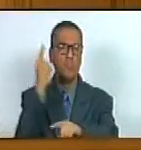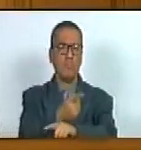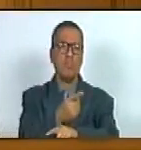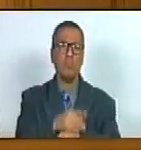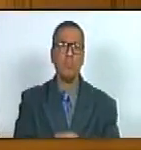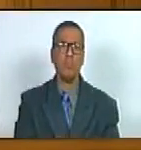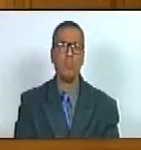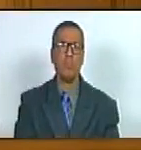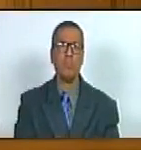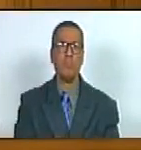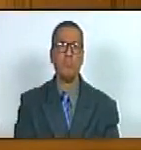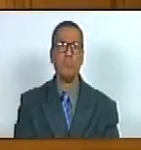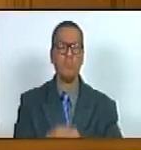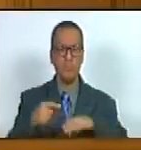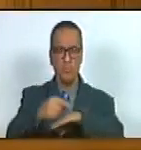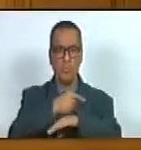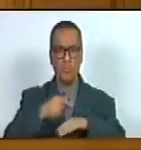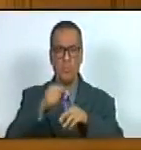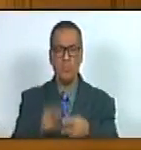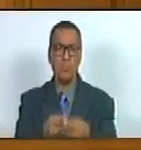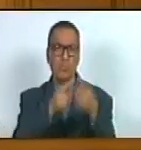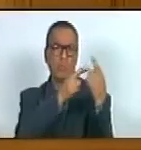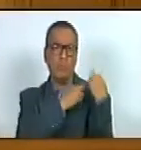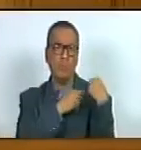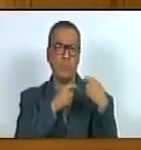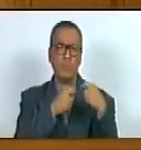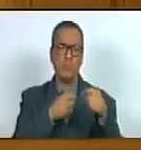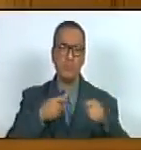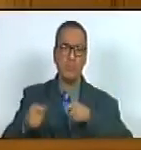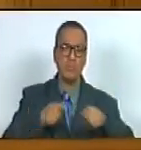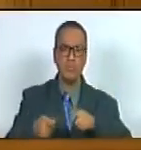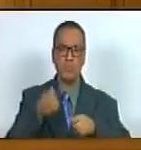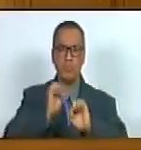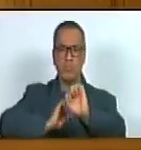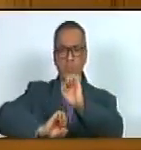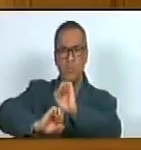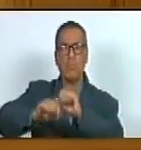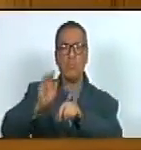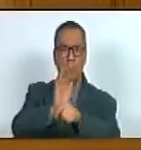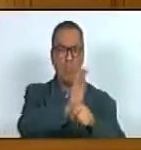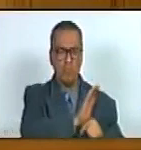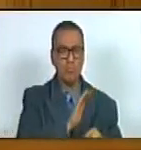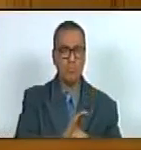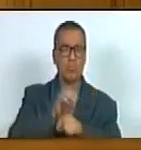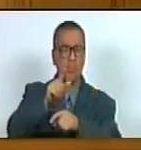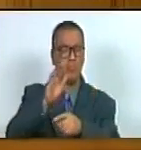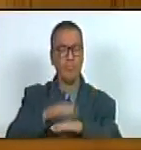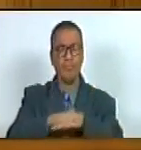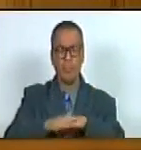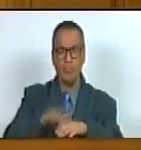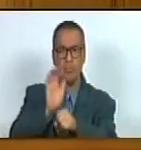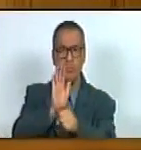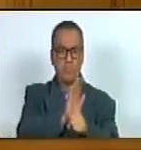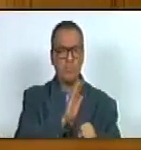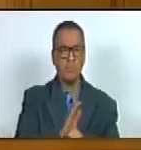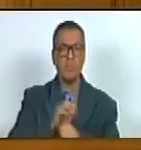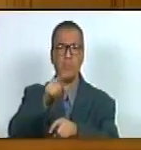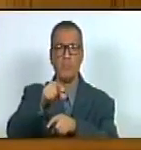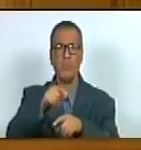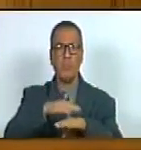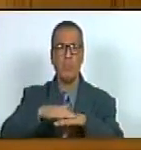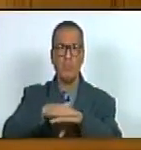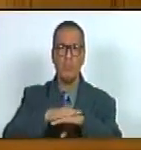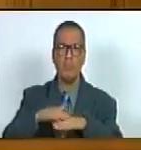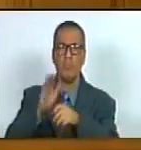que el Estado asuma un rol activo en la defensa y protección de los derechos de este sector social